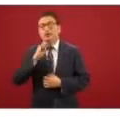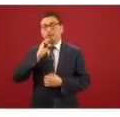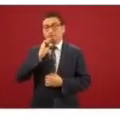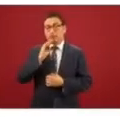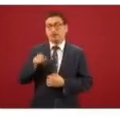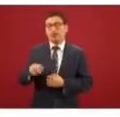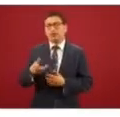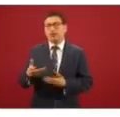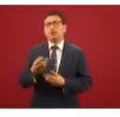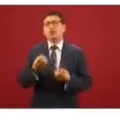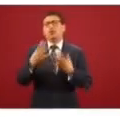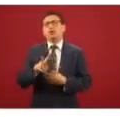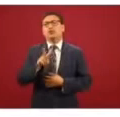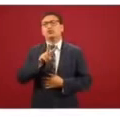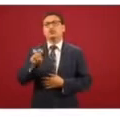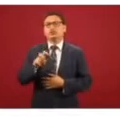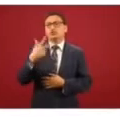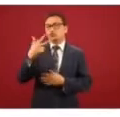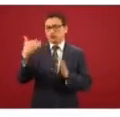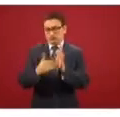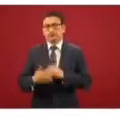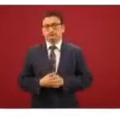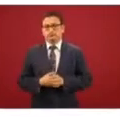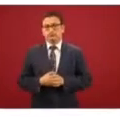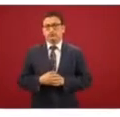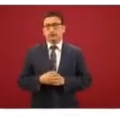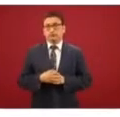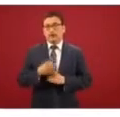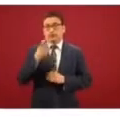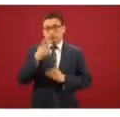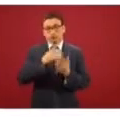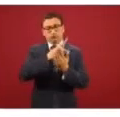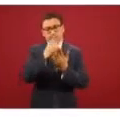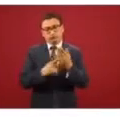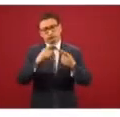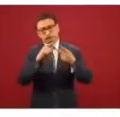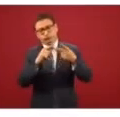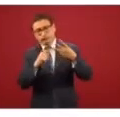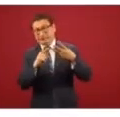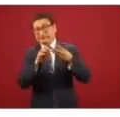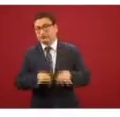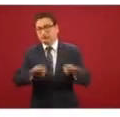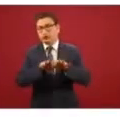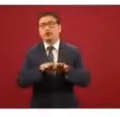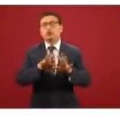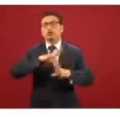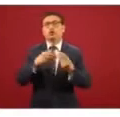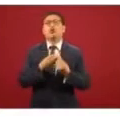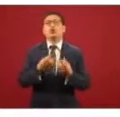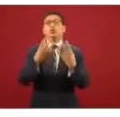niños son 208 mil. De tal manera que en estos tres programas prioritarios estamos llegando a 5